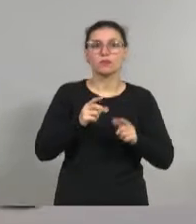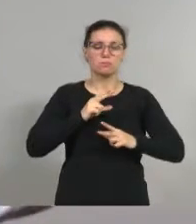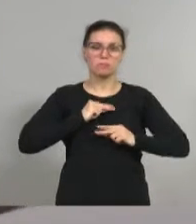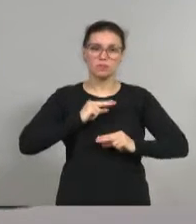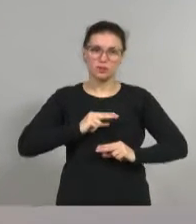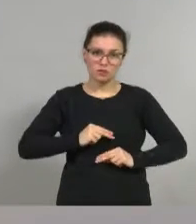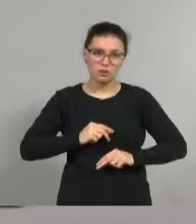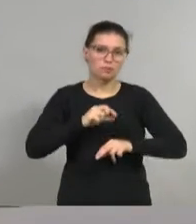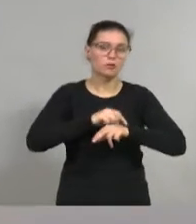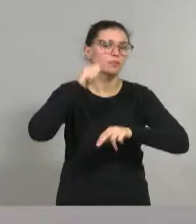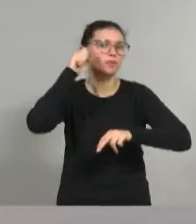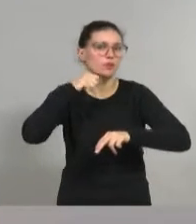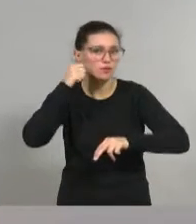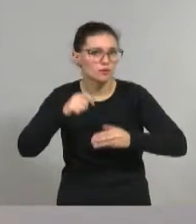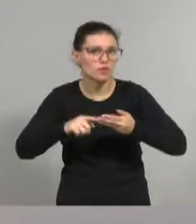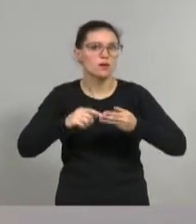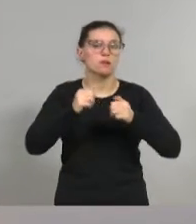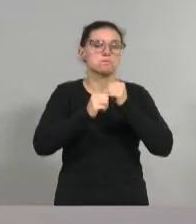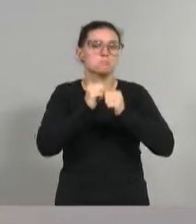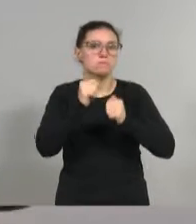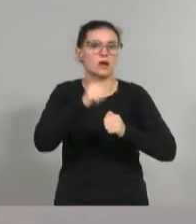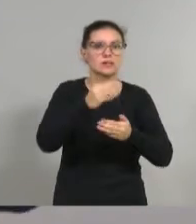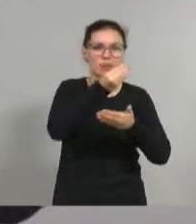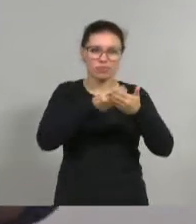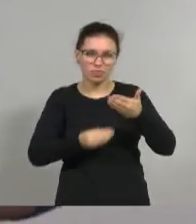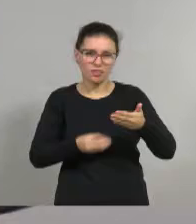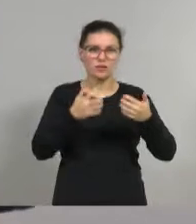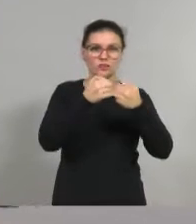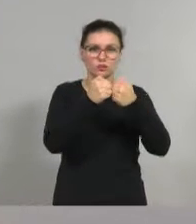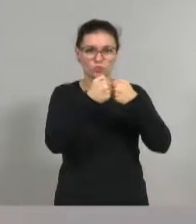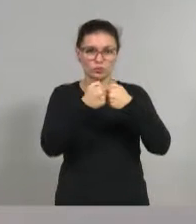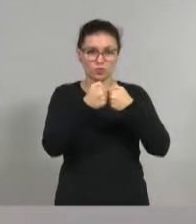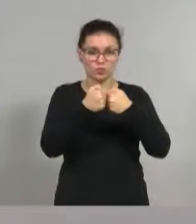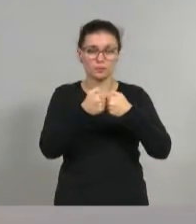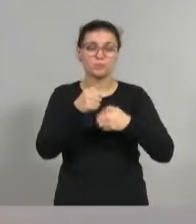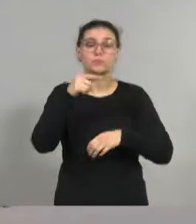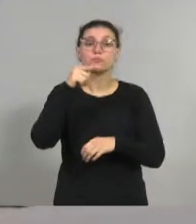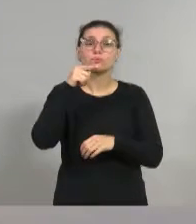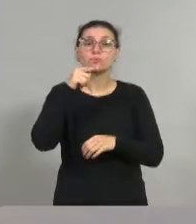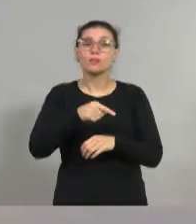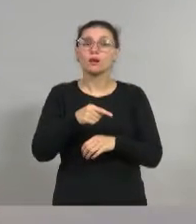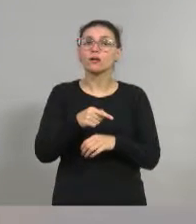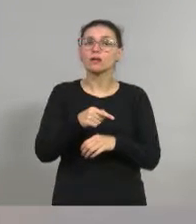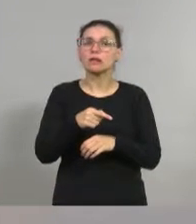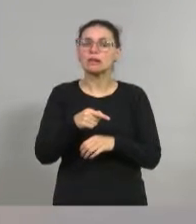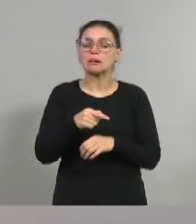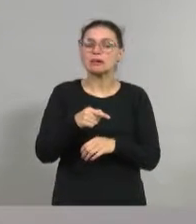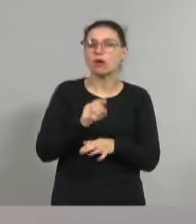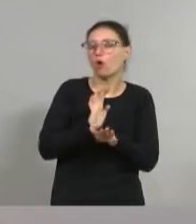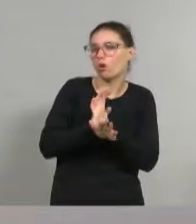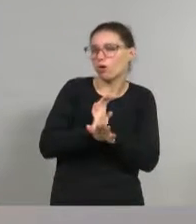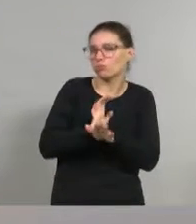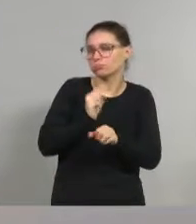Rosario, Medicina Veterinaria, en San Francisco, en Medicina Industrial. Entonces eso también nos va marcando un poco nuestro trabajo diario,